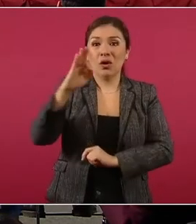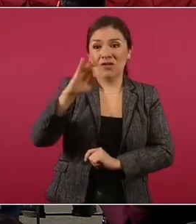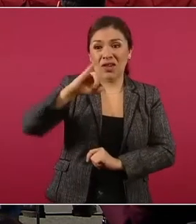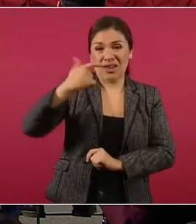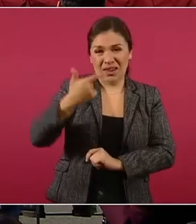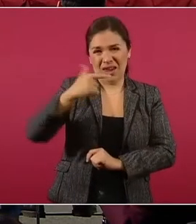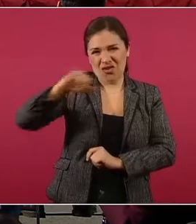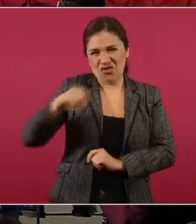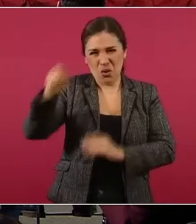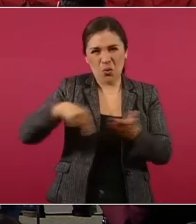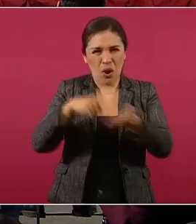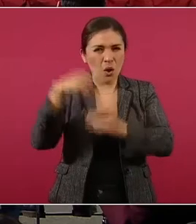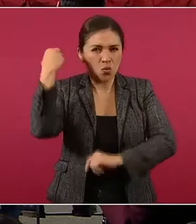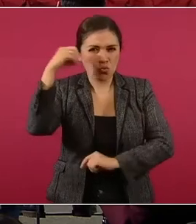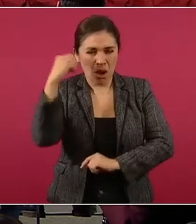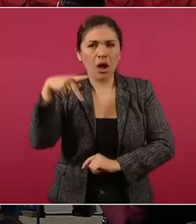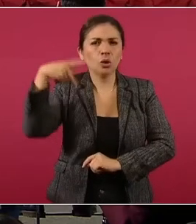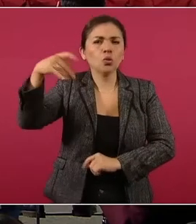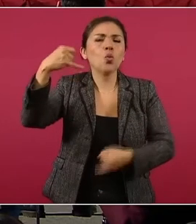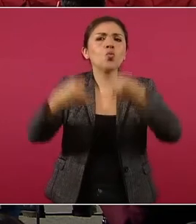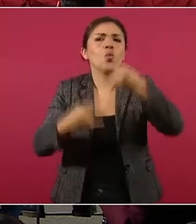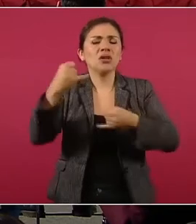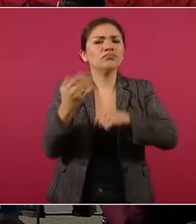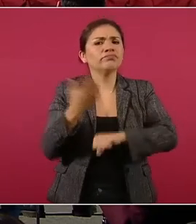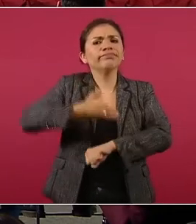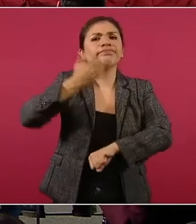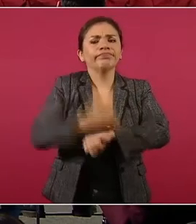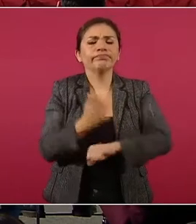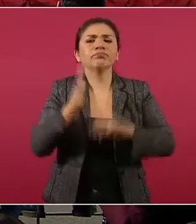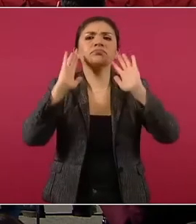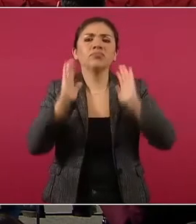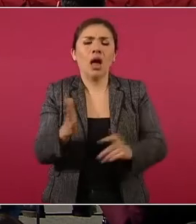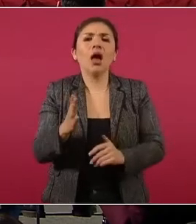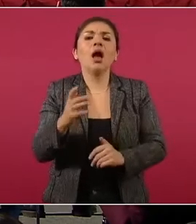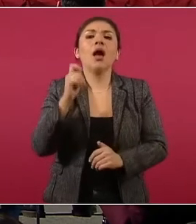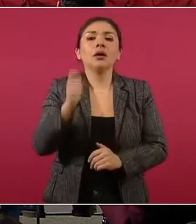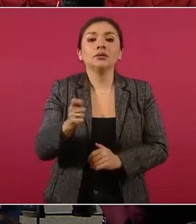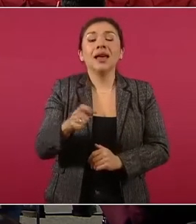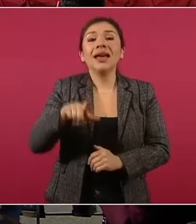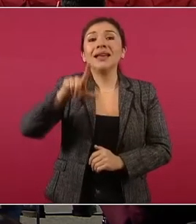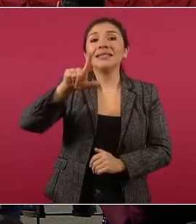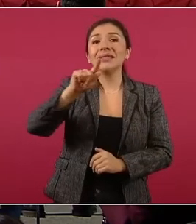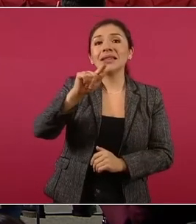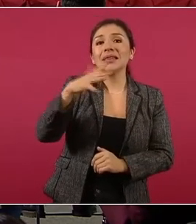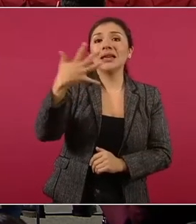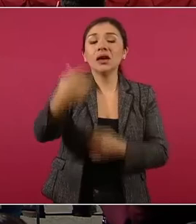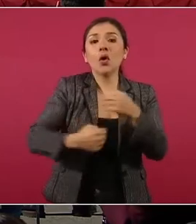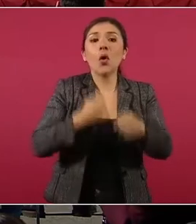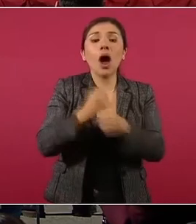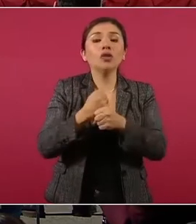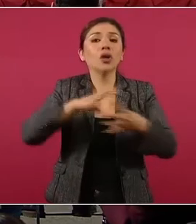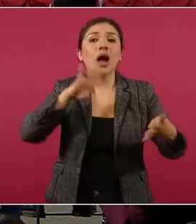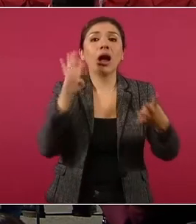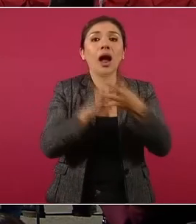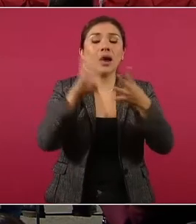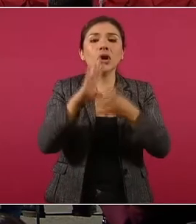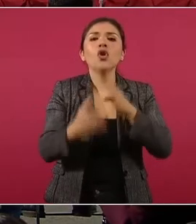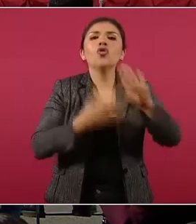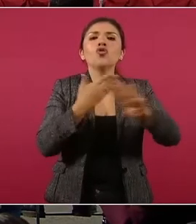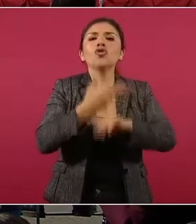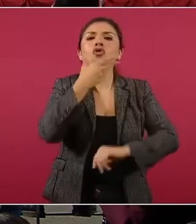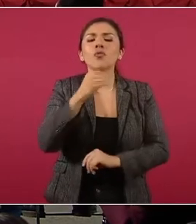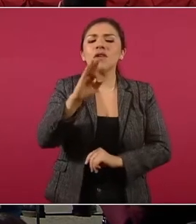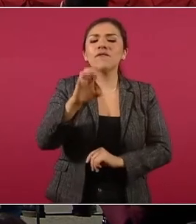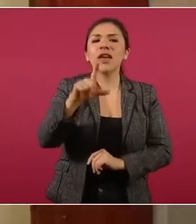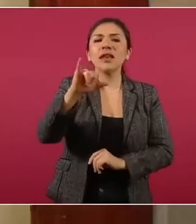obtuvo de un juez sentencia condenatoria de 75 años de prisión contra Félix